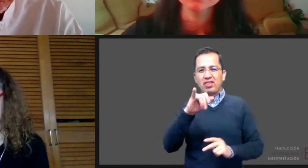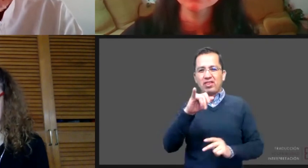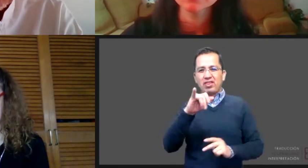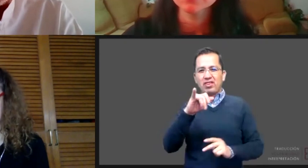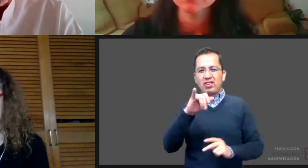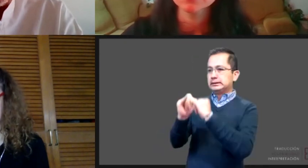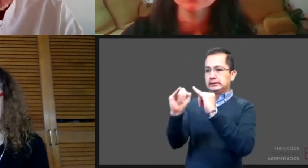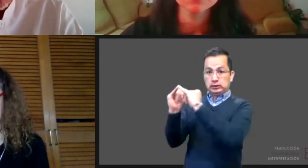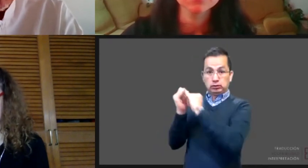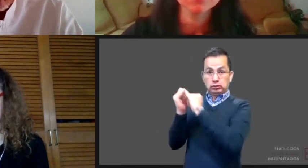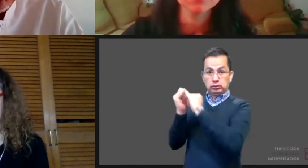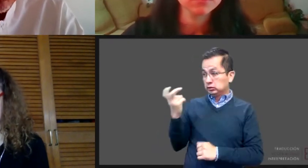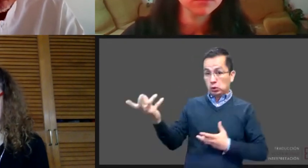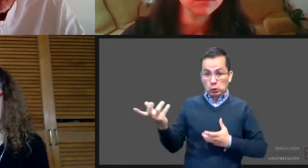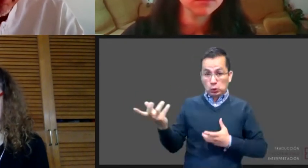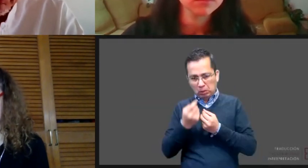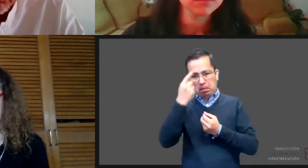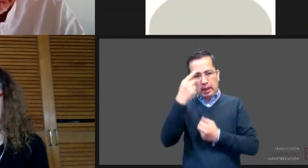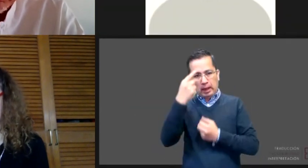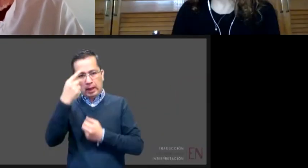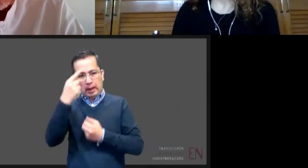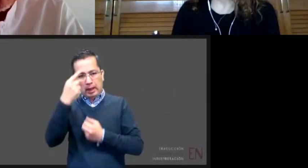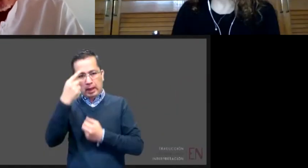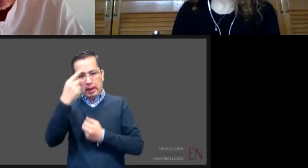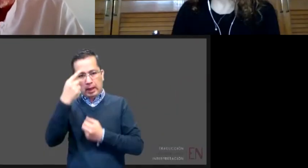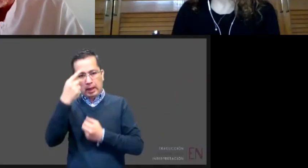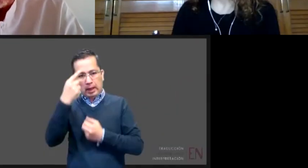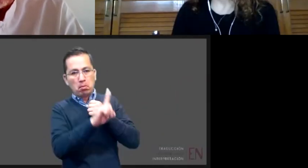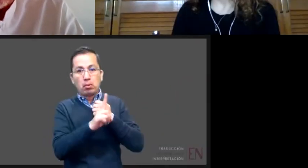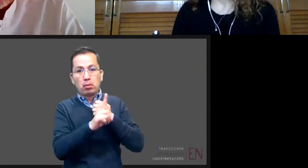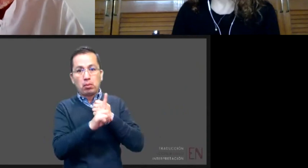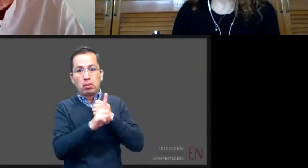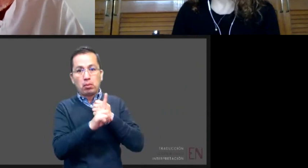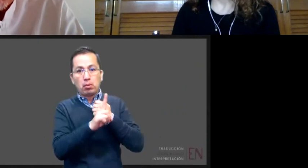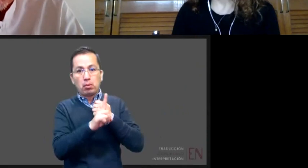problema fundamental para el desarrollo, que es el embarazo en adolescentes.